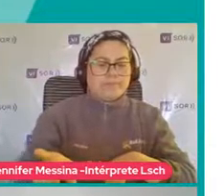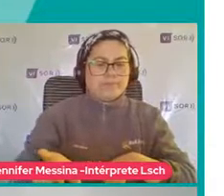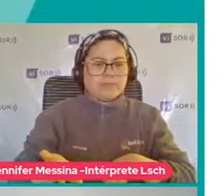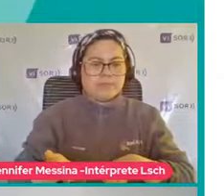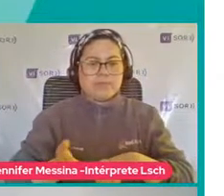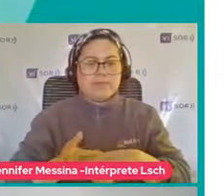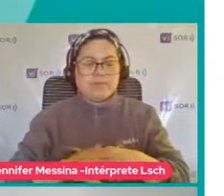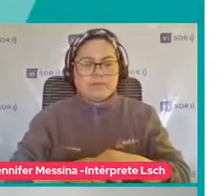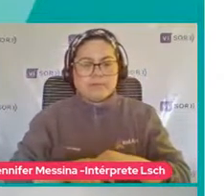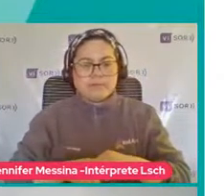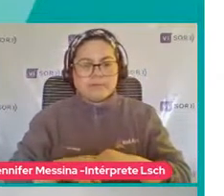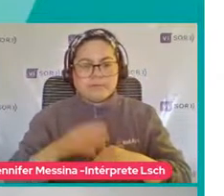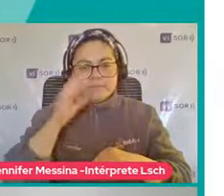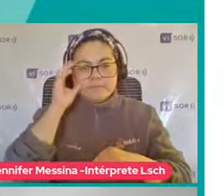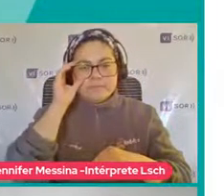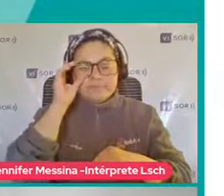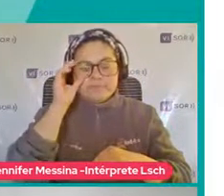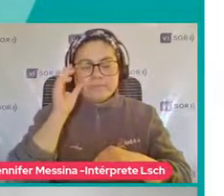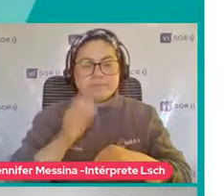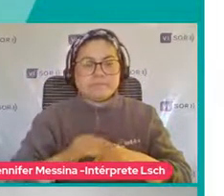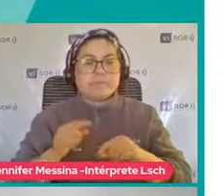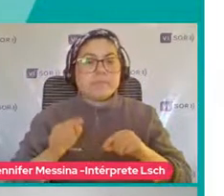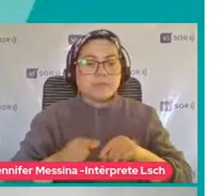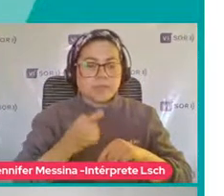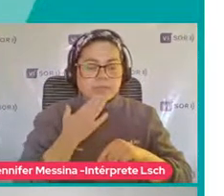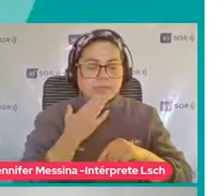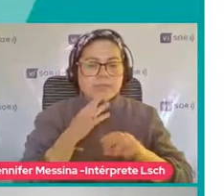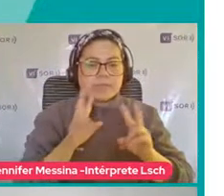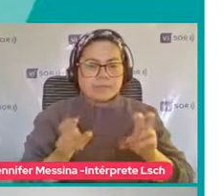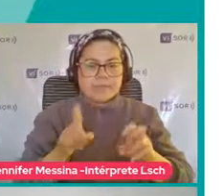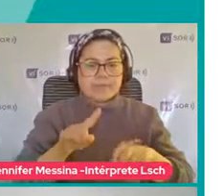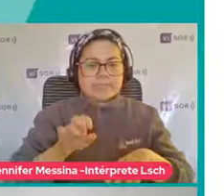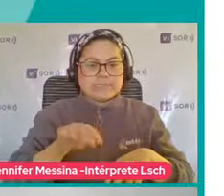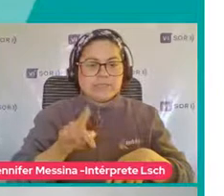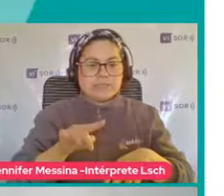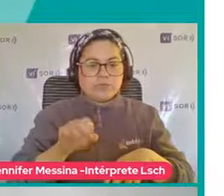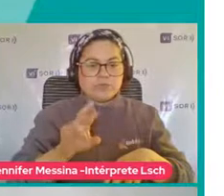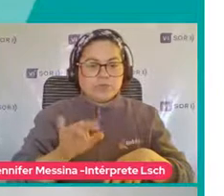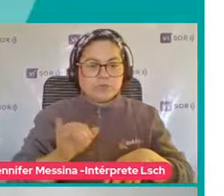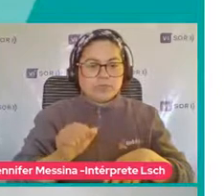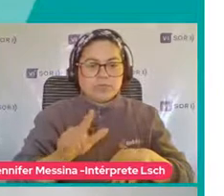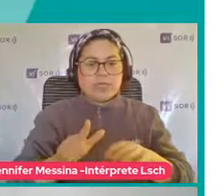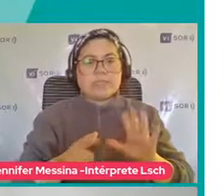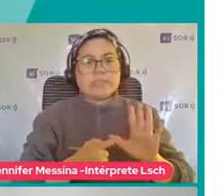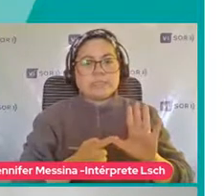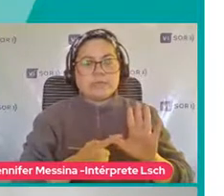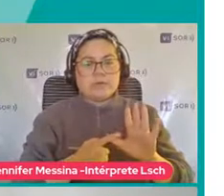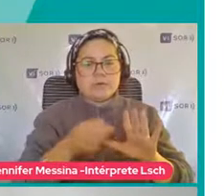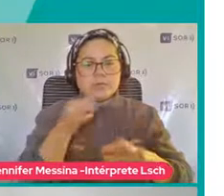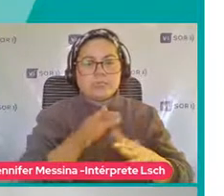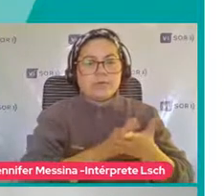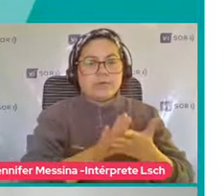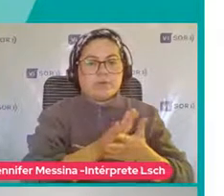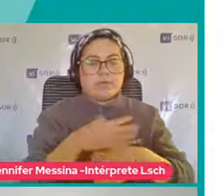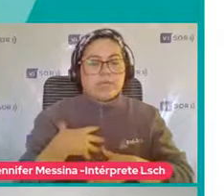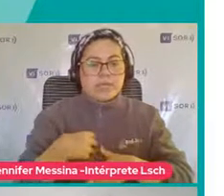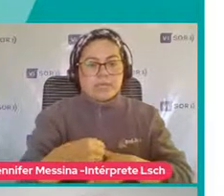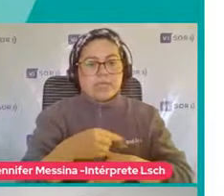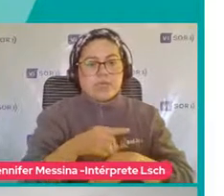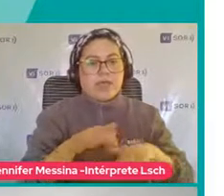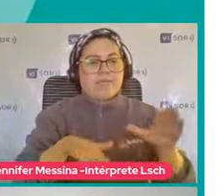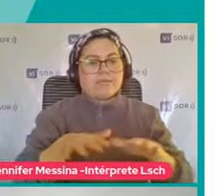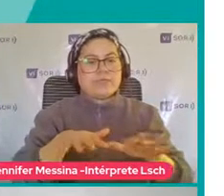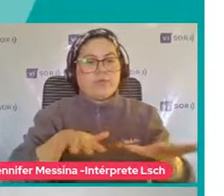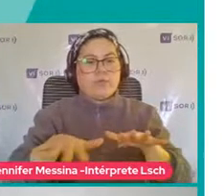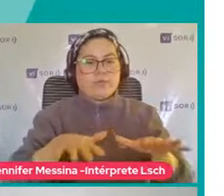algunos Elementos Pero eso también Tiene que ver con los sensoriales El número 5 Dice Su hijo hace algunos Movimientos raros Con